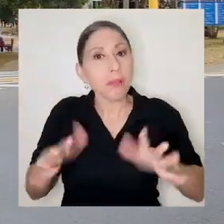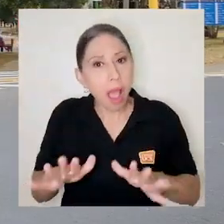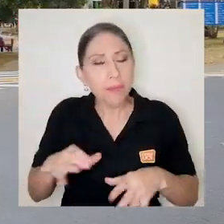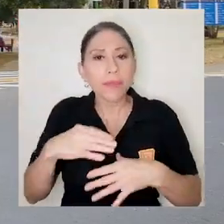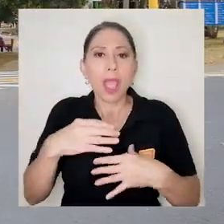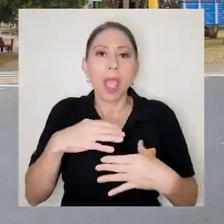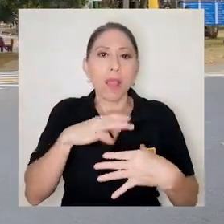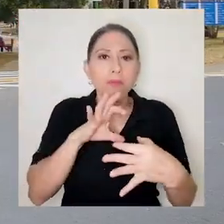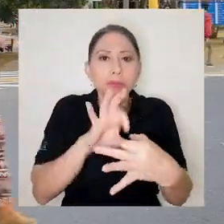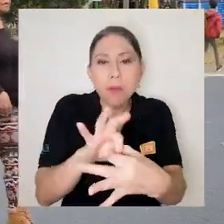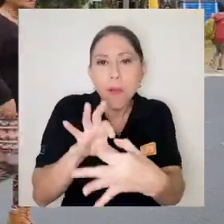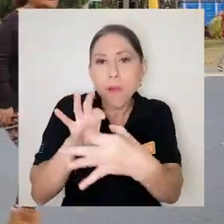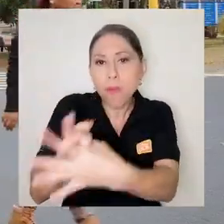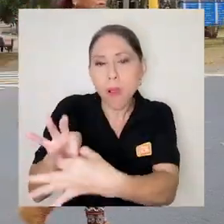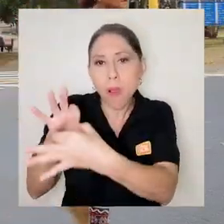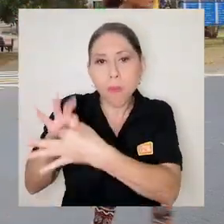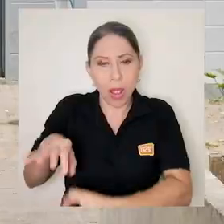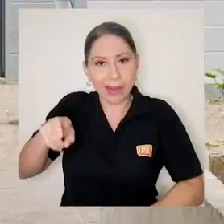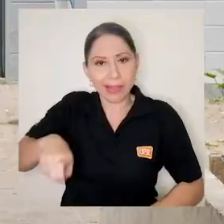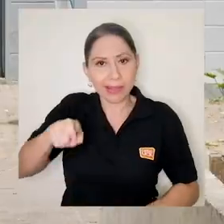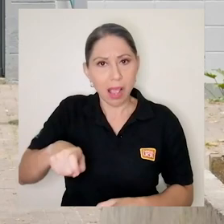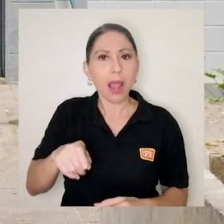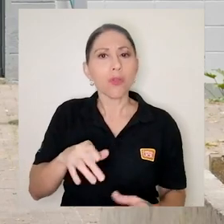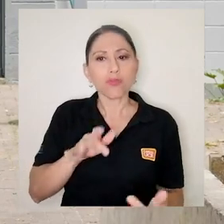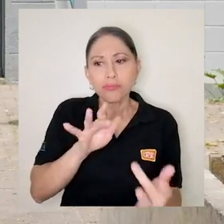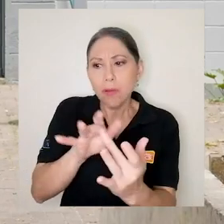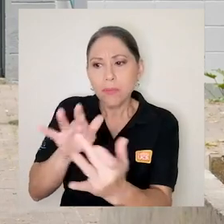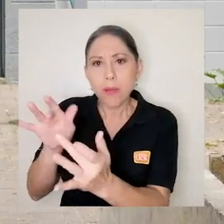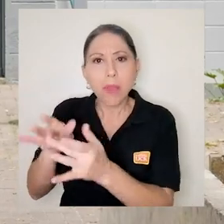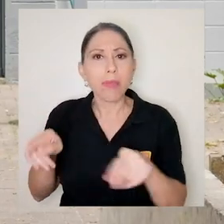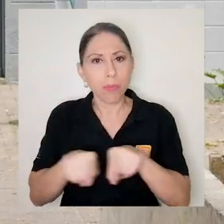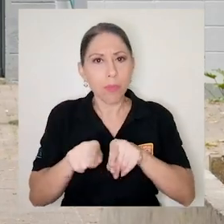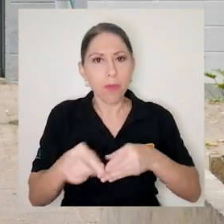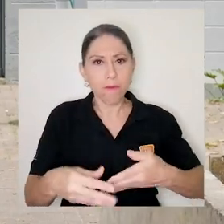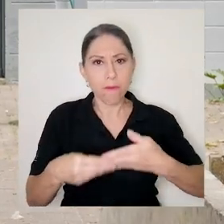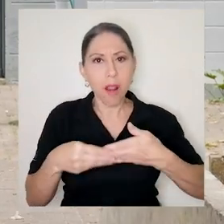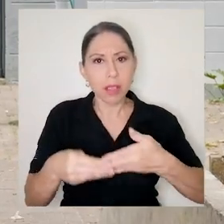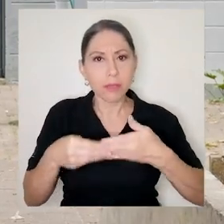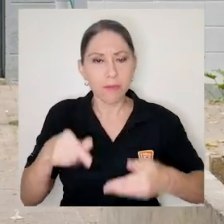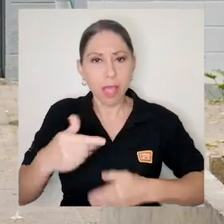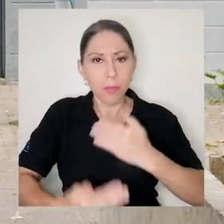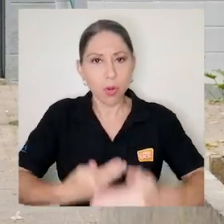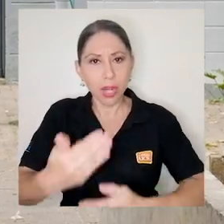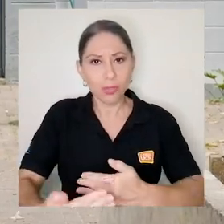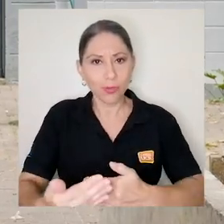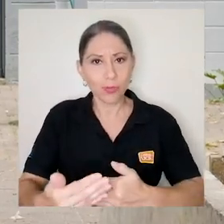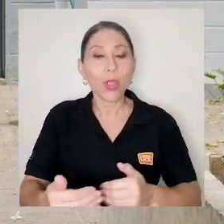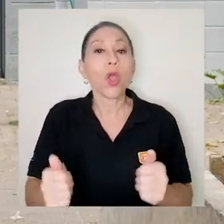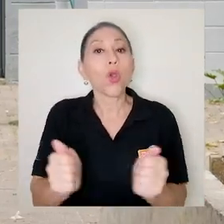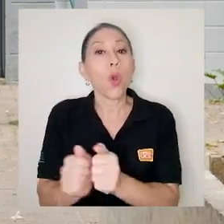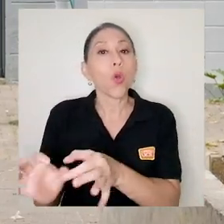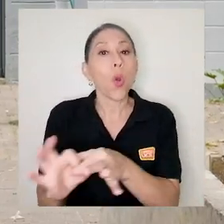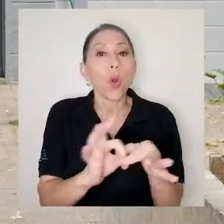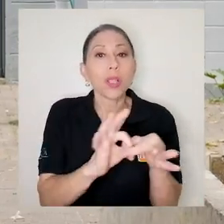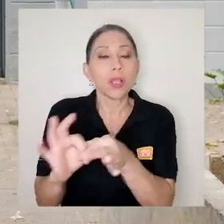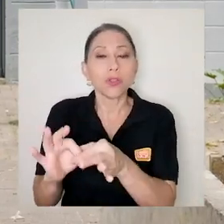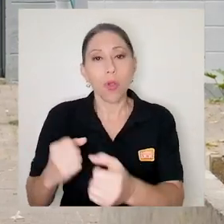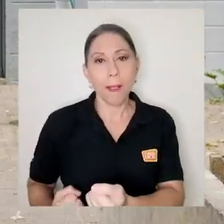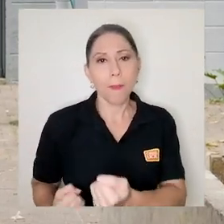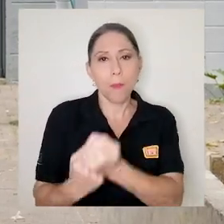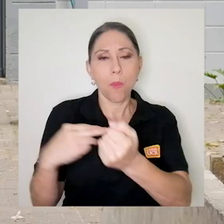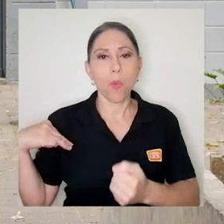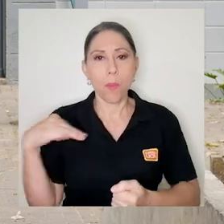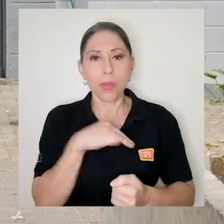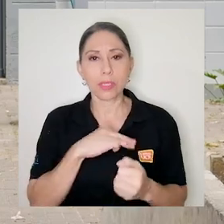las coordinaciones necesarias y también la flexibilidad que requiere un proceso de estos. Con la coordinación y el apoyo del Ministerio de Educación